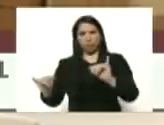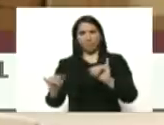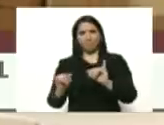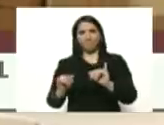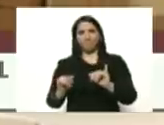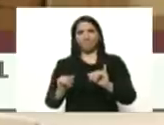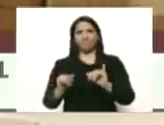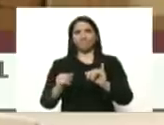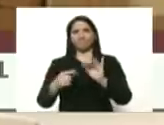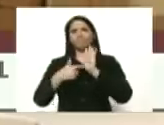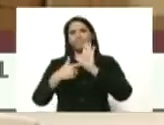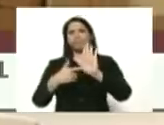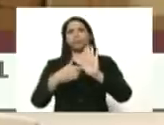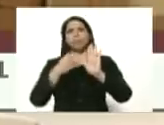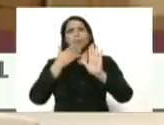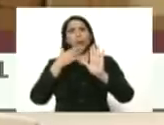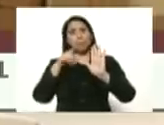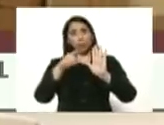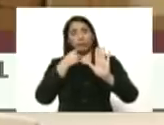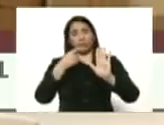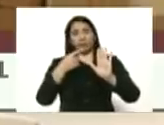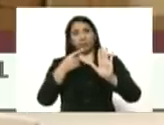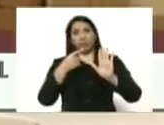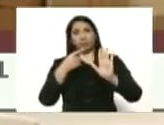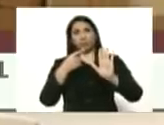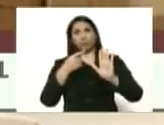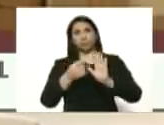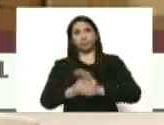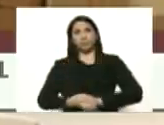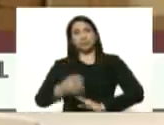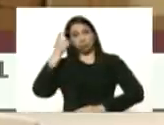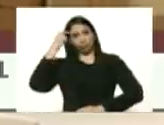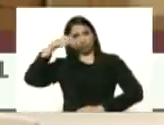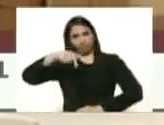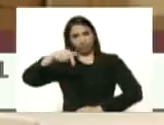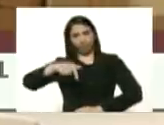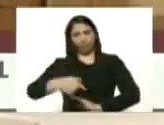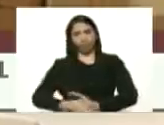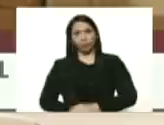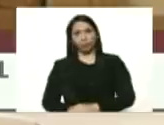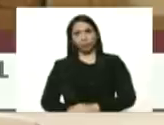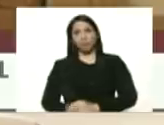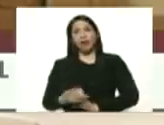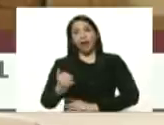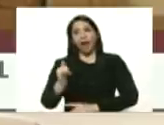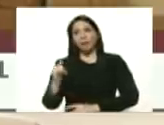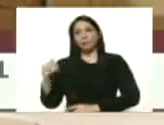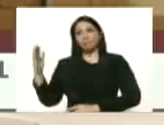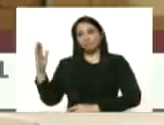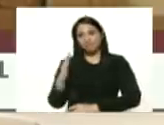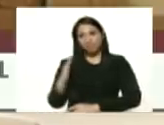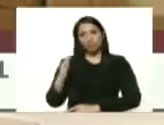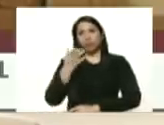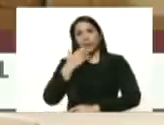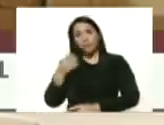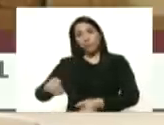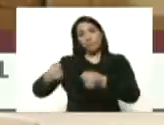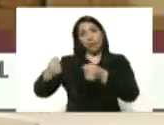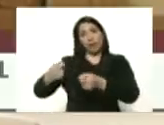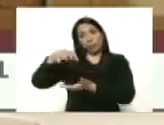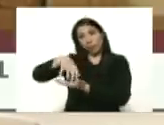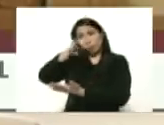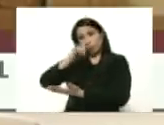focos por ejemplo usted lo refería muy bien el día de hoy aparece el foco del mercado de las pulgas en el estado